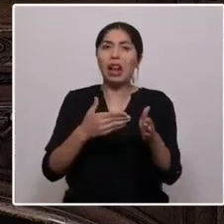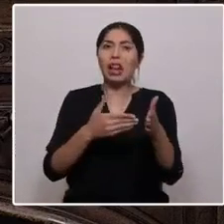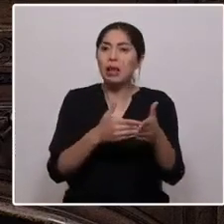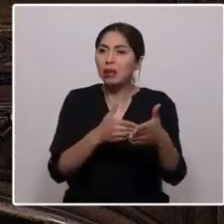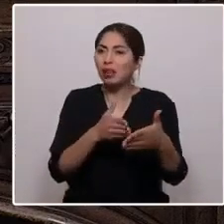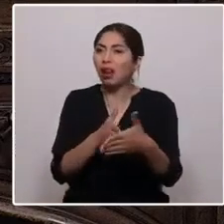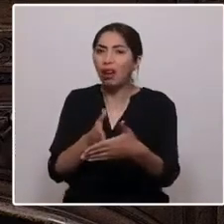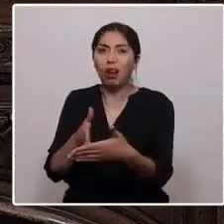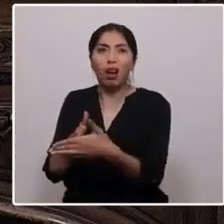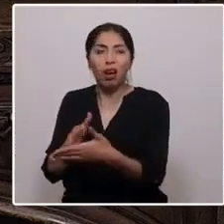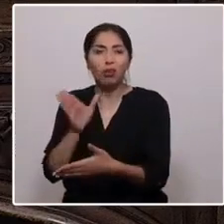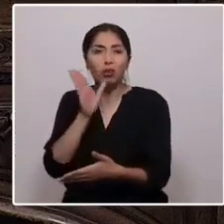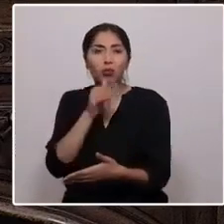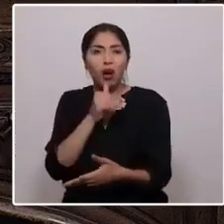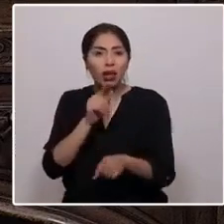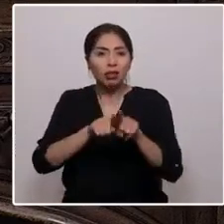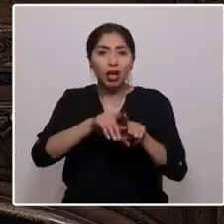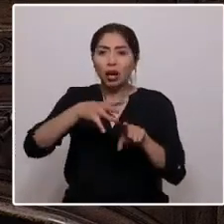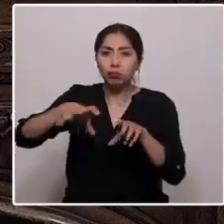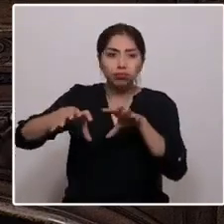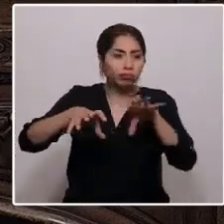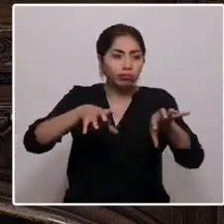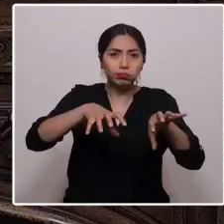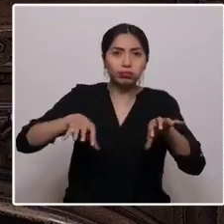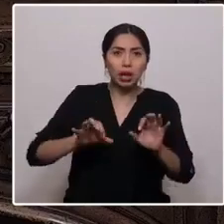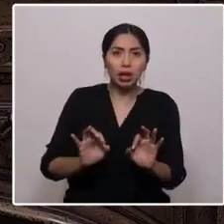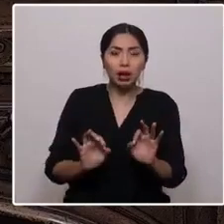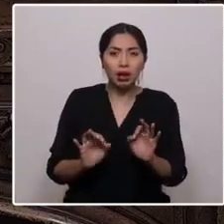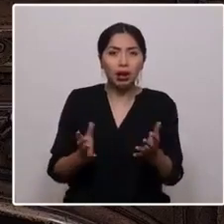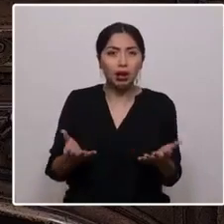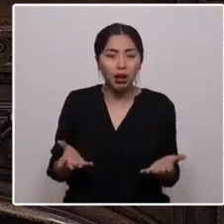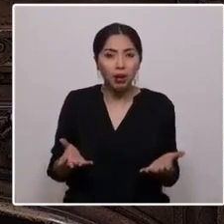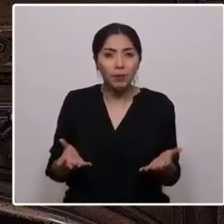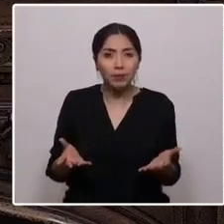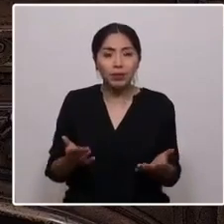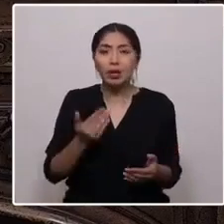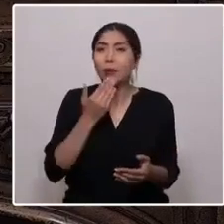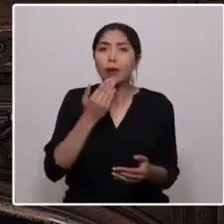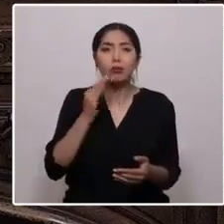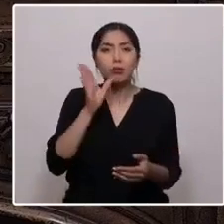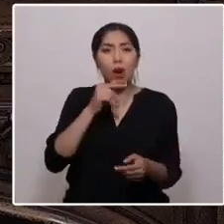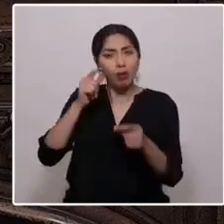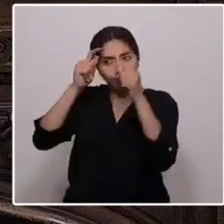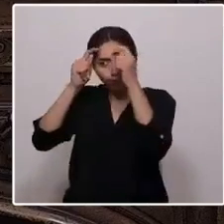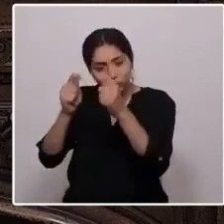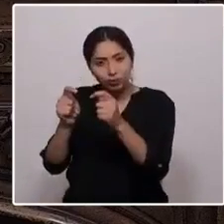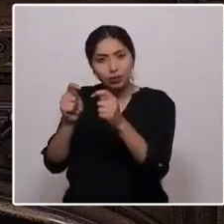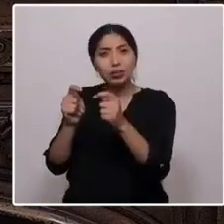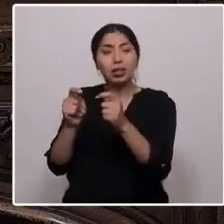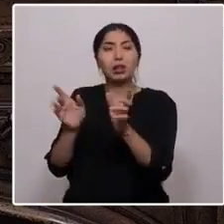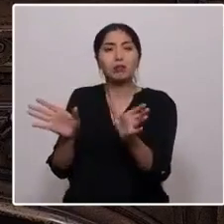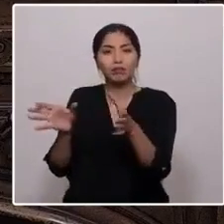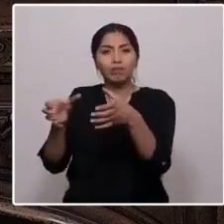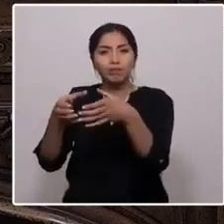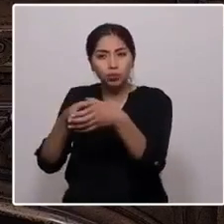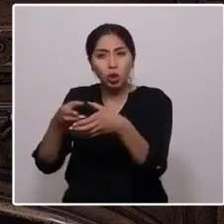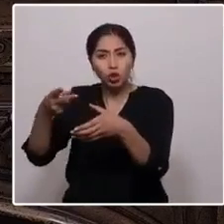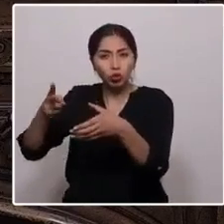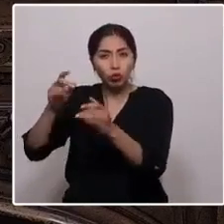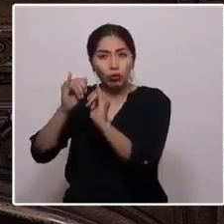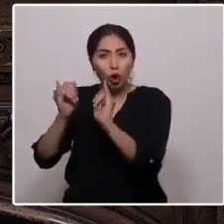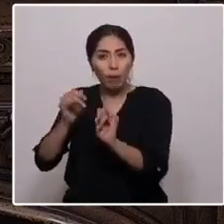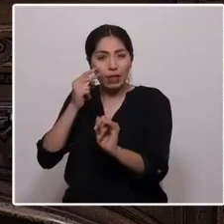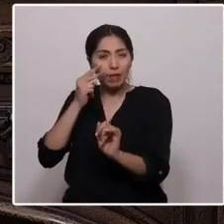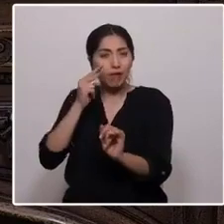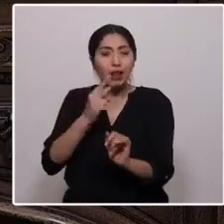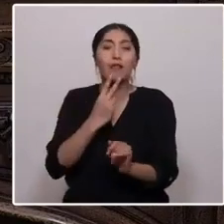distribución, ni mucho menos reconociendo a las organizaciones tradicionales en su forma de ver la vida como